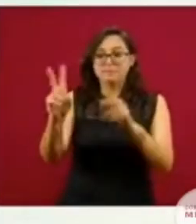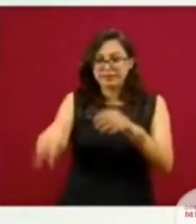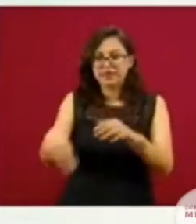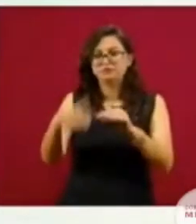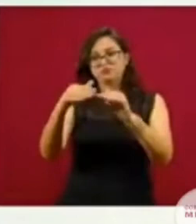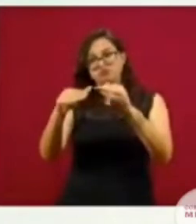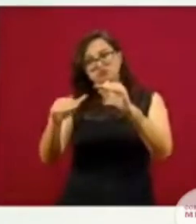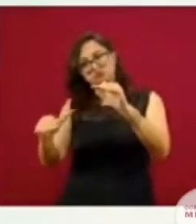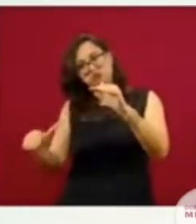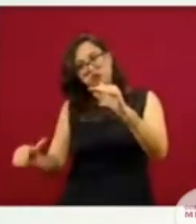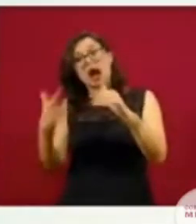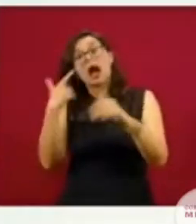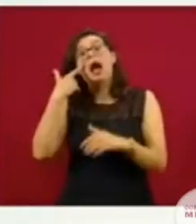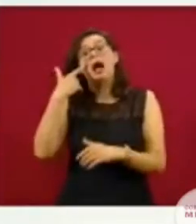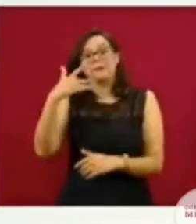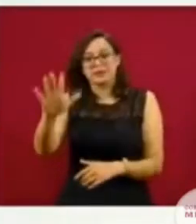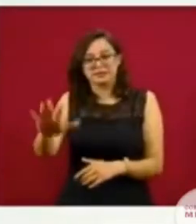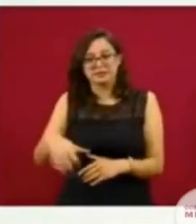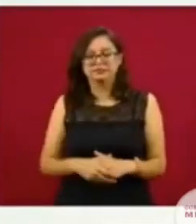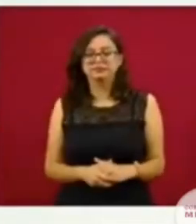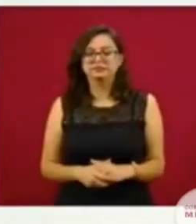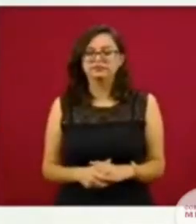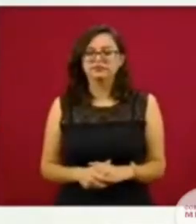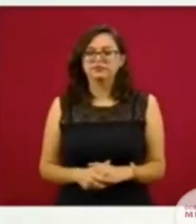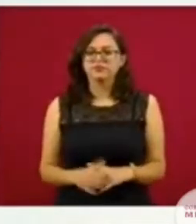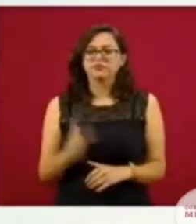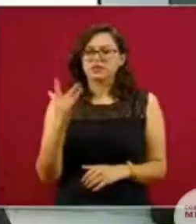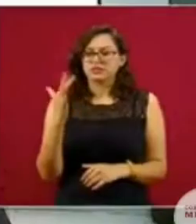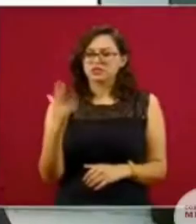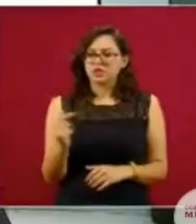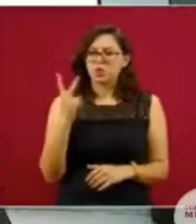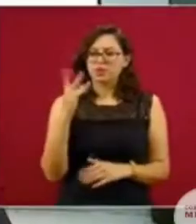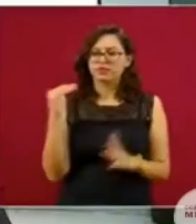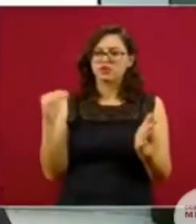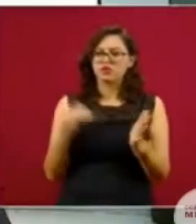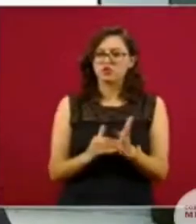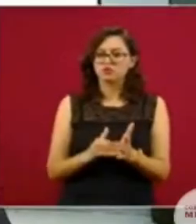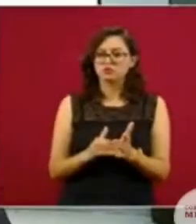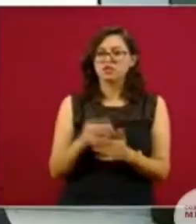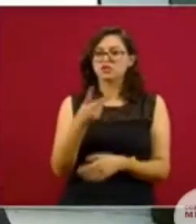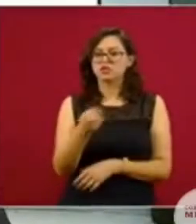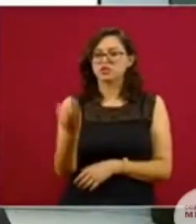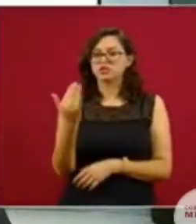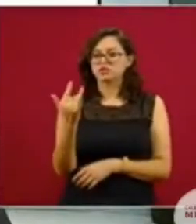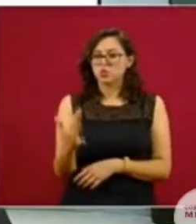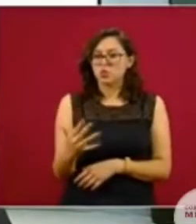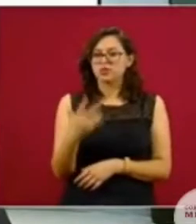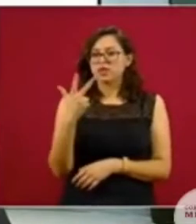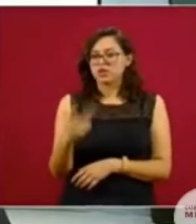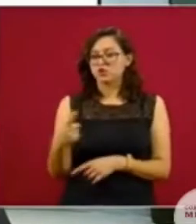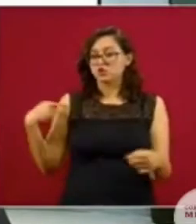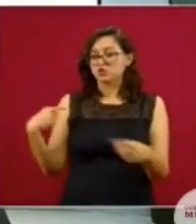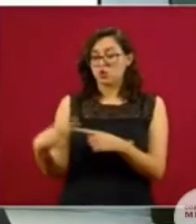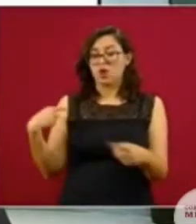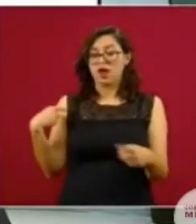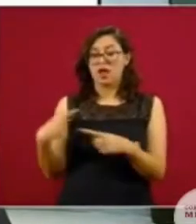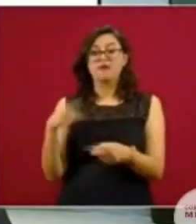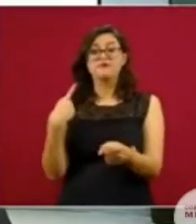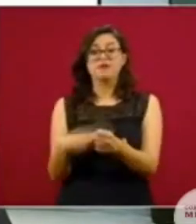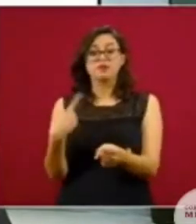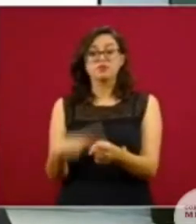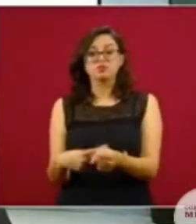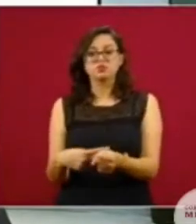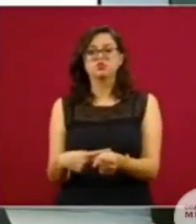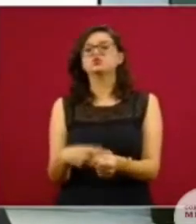tendencia de descenso. Y tenemos 52 mil 258 casos que son de los últimos 14